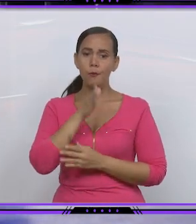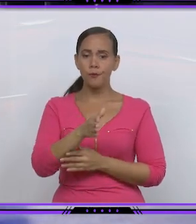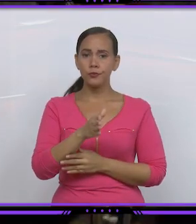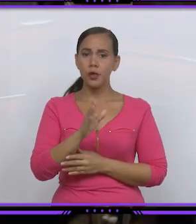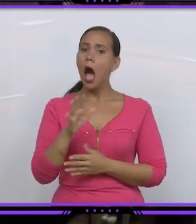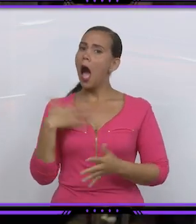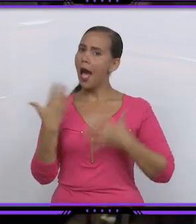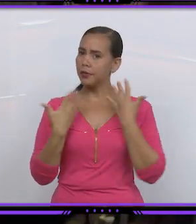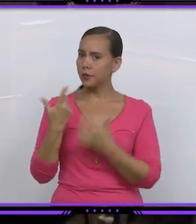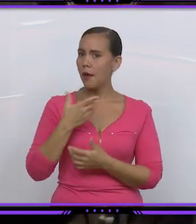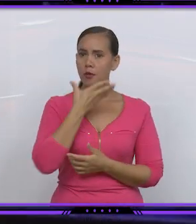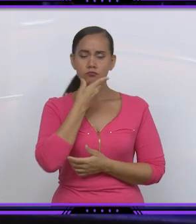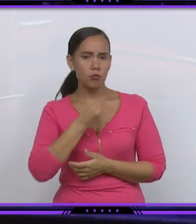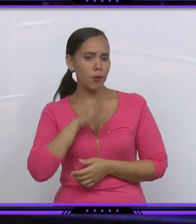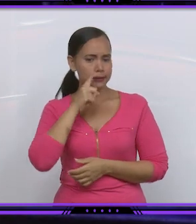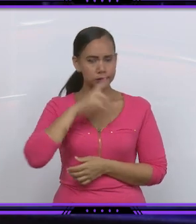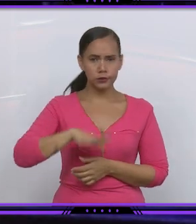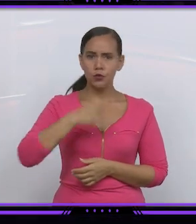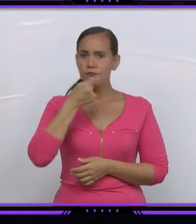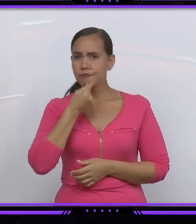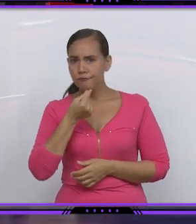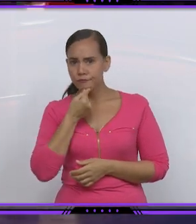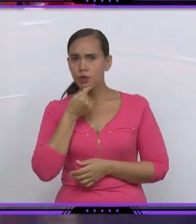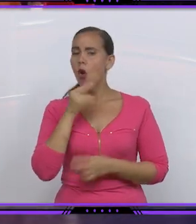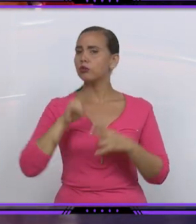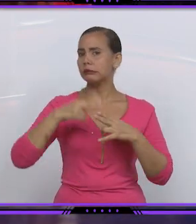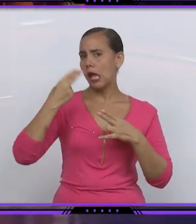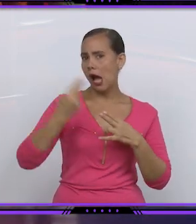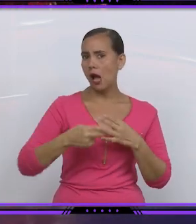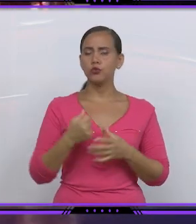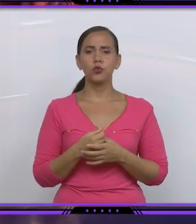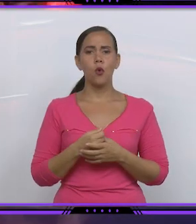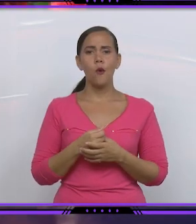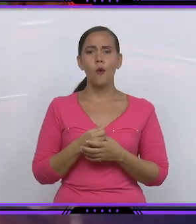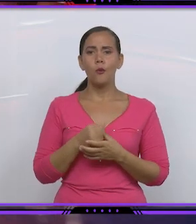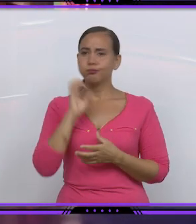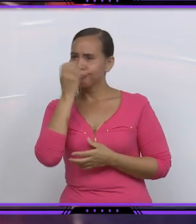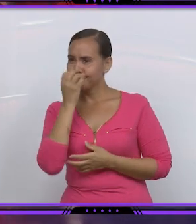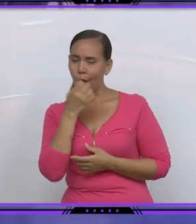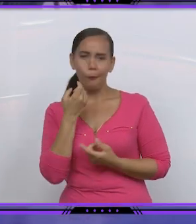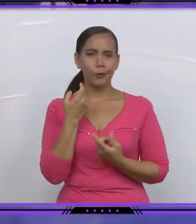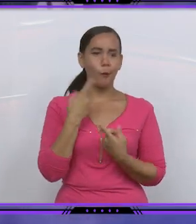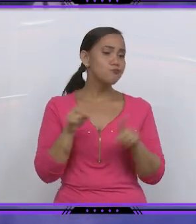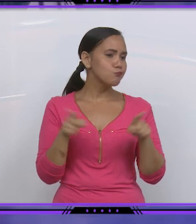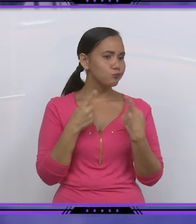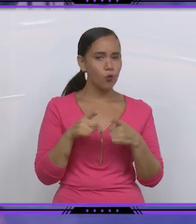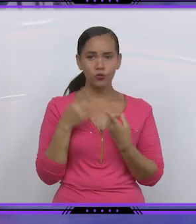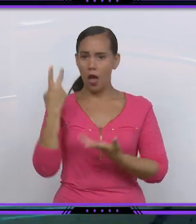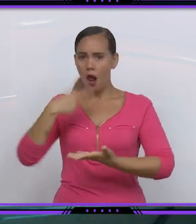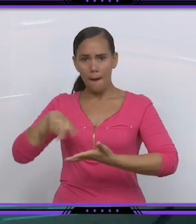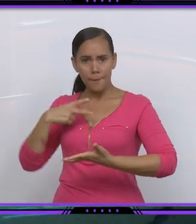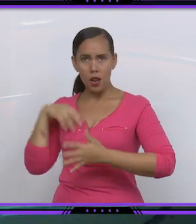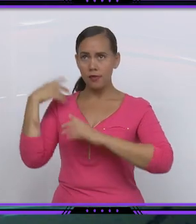todos los públicos su escenario se transforma en funciones teatrales shows humorísticos musicales y espectáculos